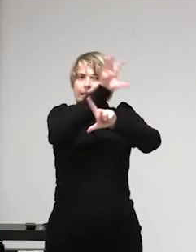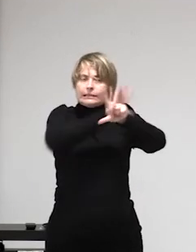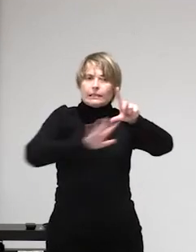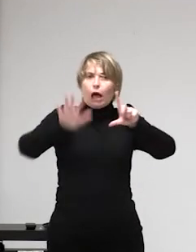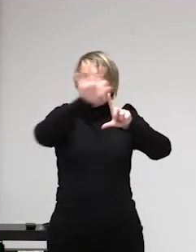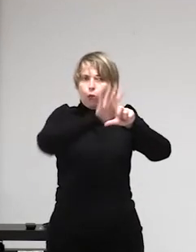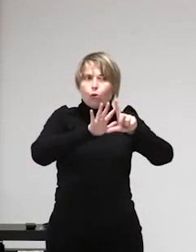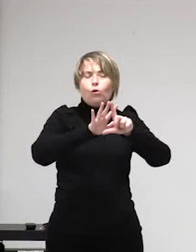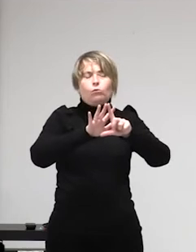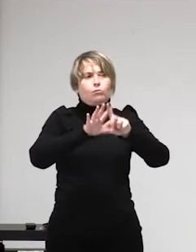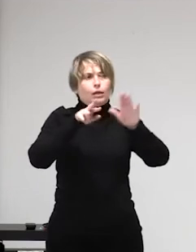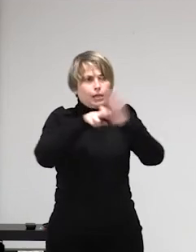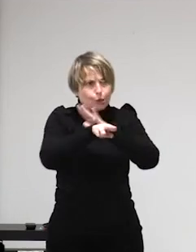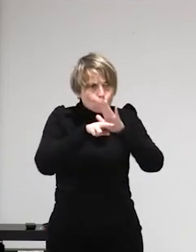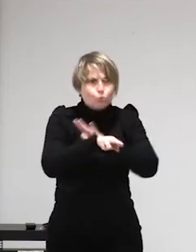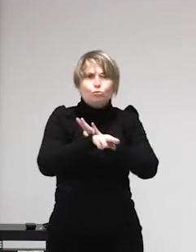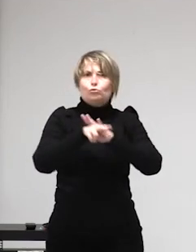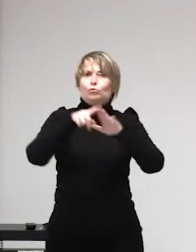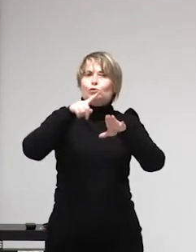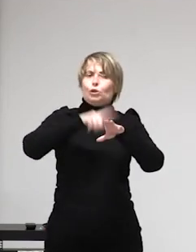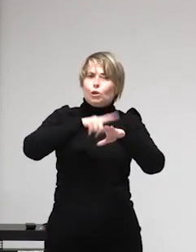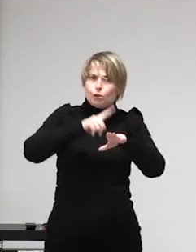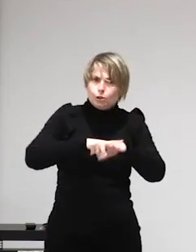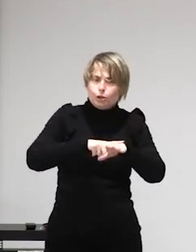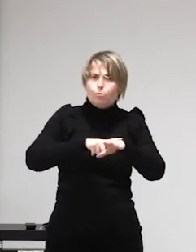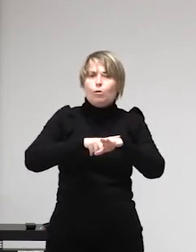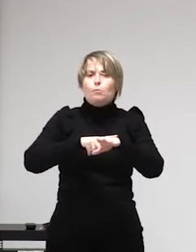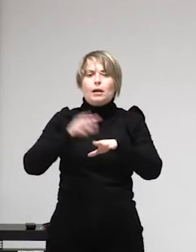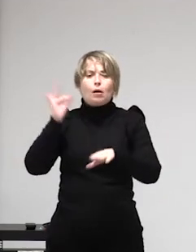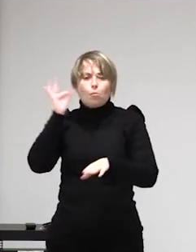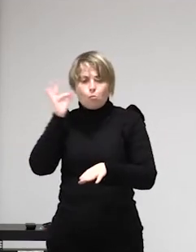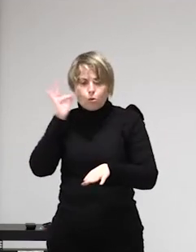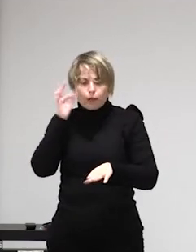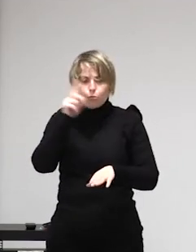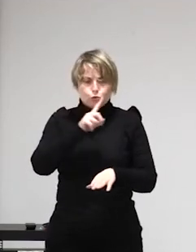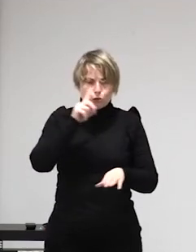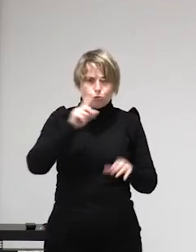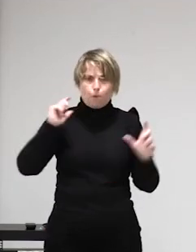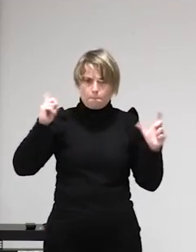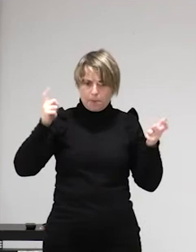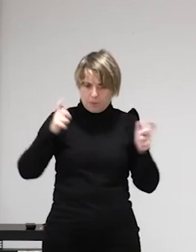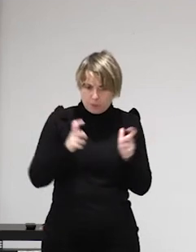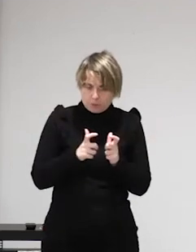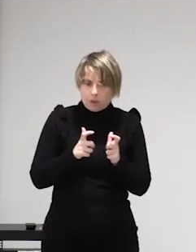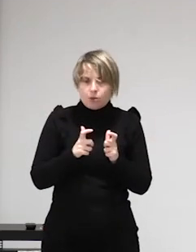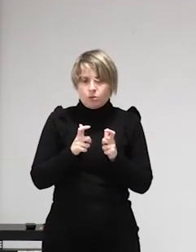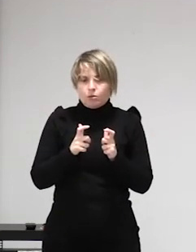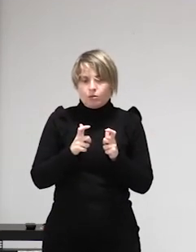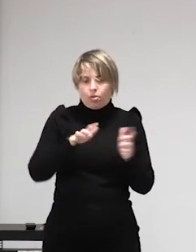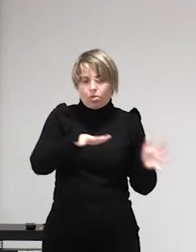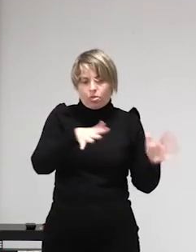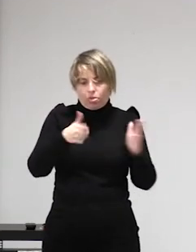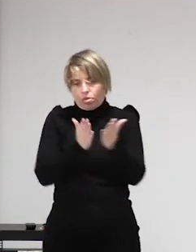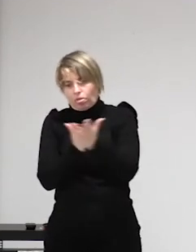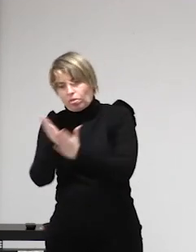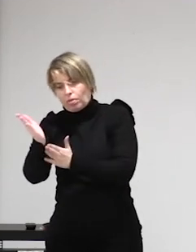proyectos migratorios y hay proyectos de vida en general entonces para empezar no todas quieren abandonar el trabajo sexual pero las